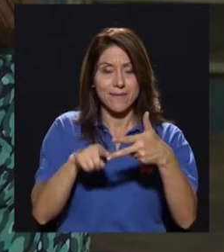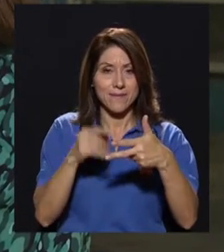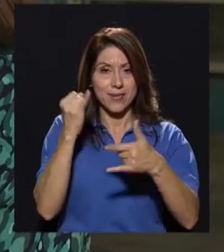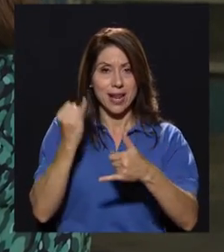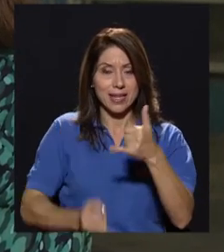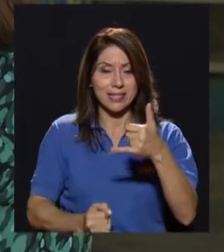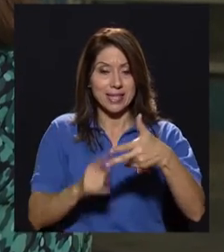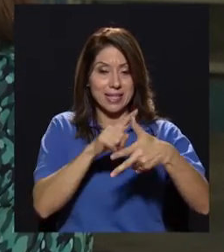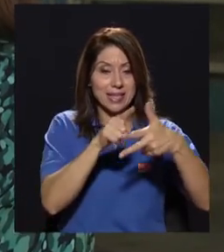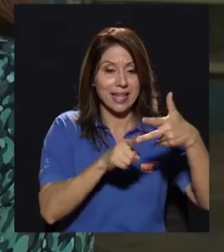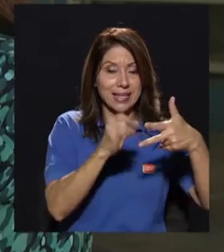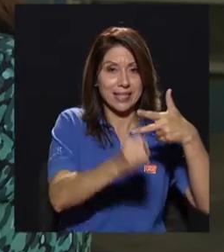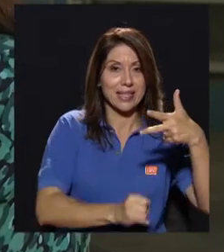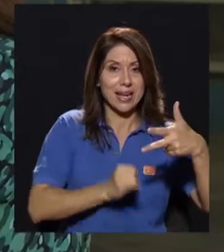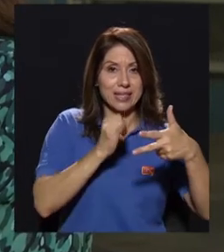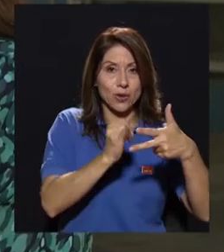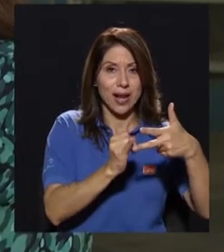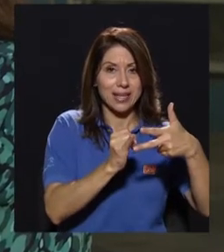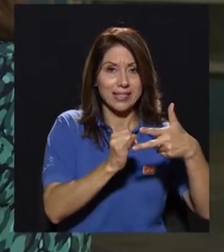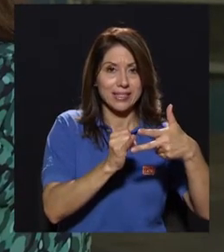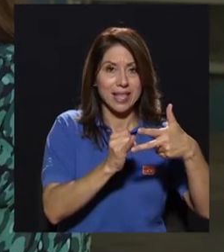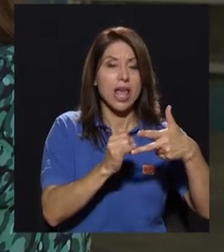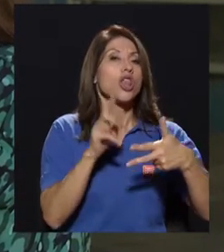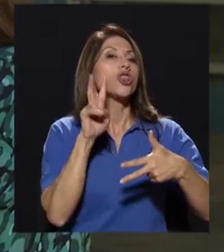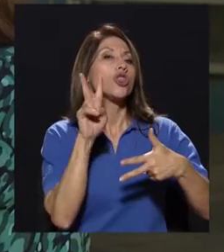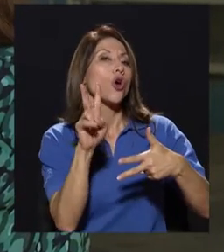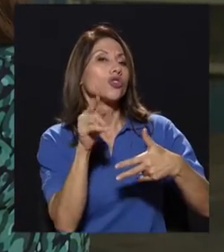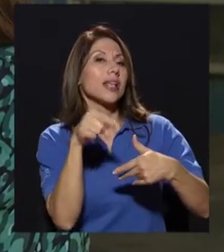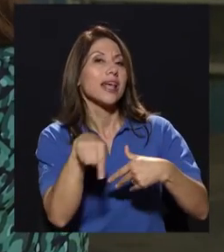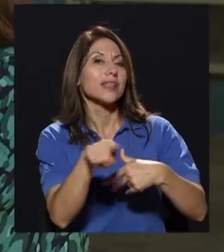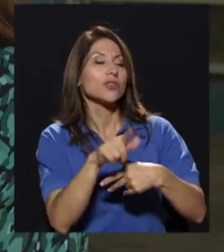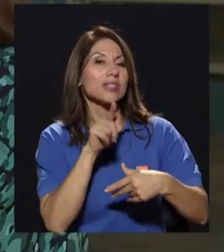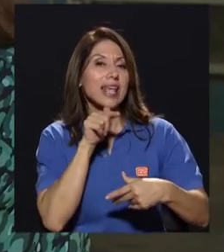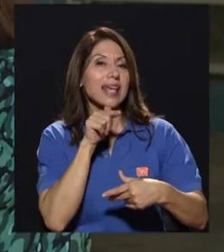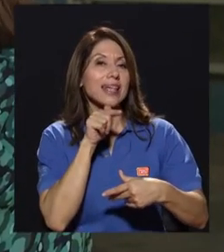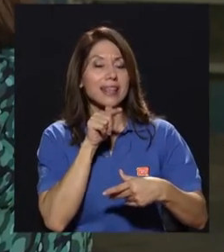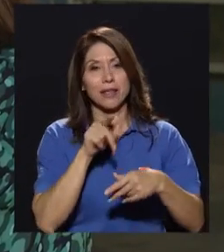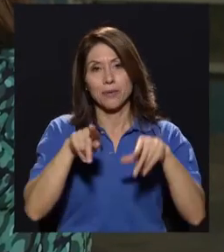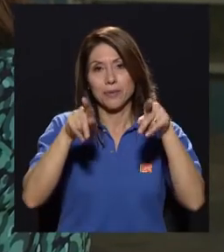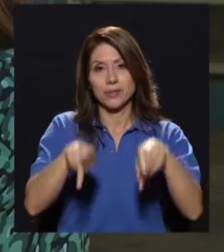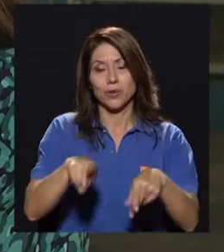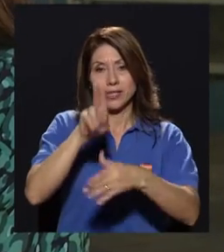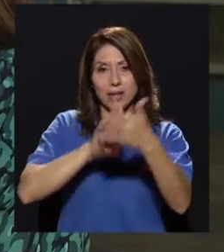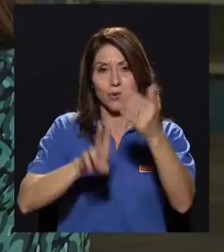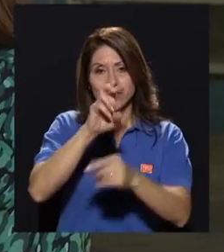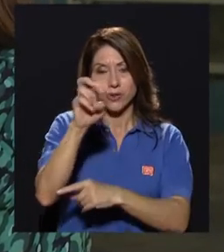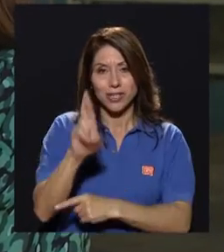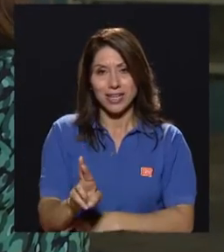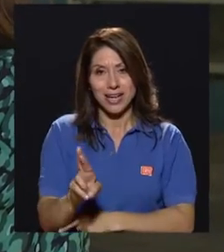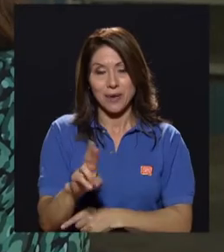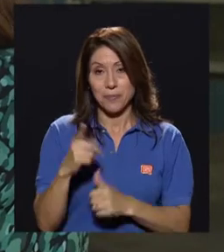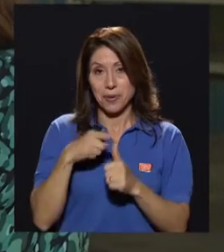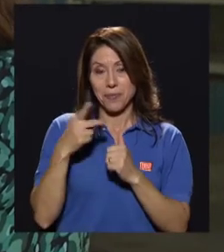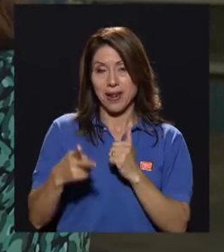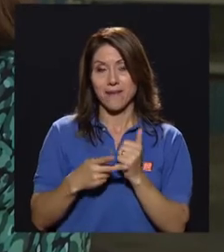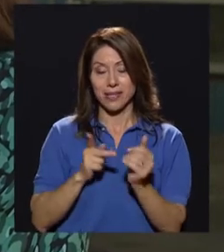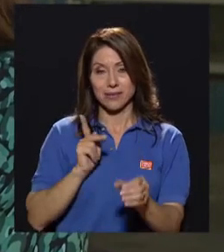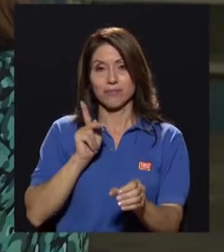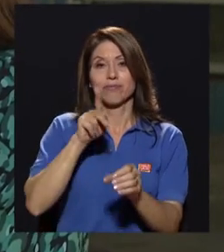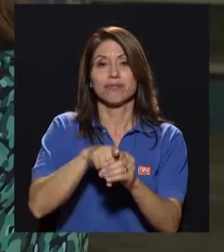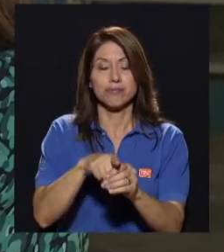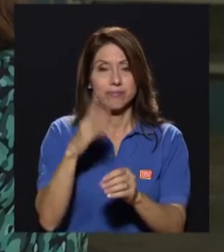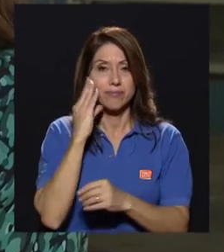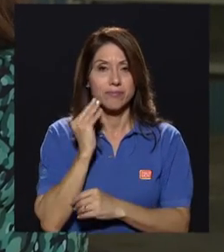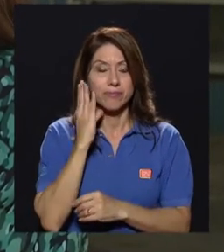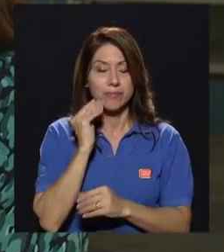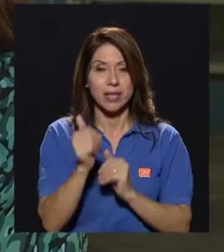Estados Unidos y Canadá y dos de esos tres finalistas son de la Universidad de Costa Rica, siendo su primera experiencia en competir en este tipo de congresos